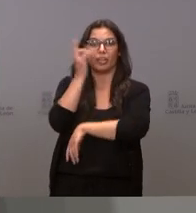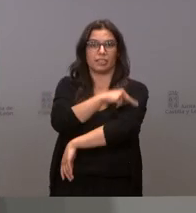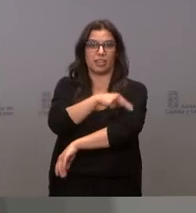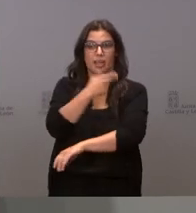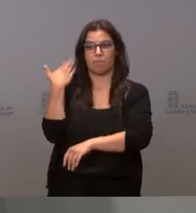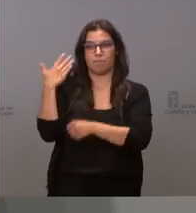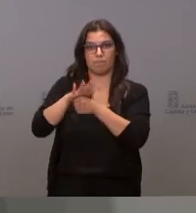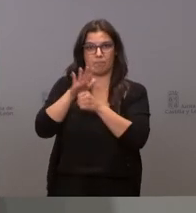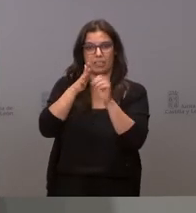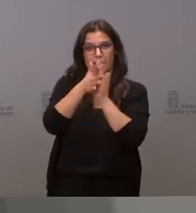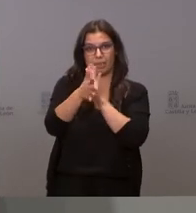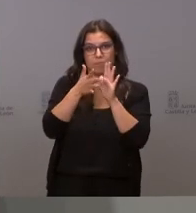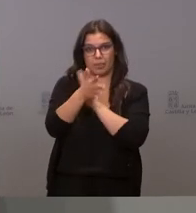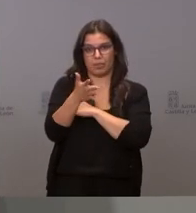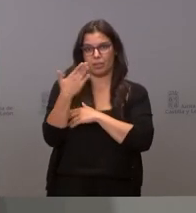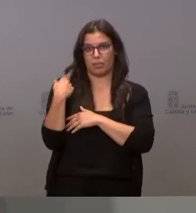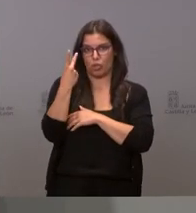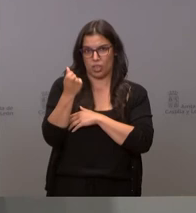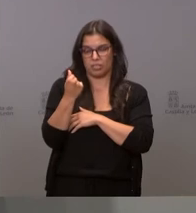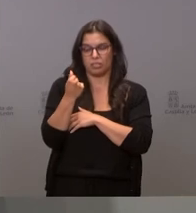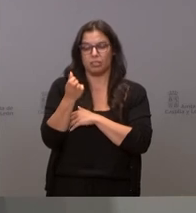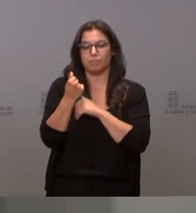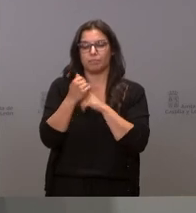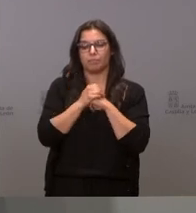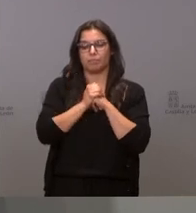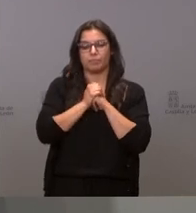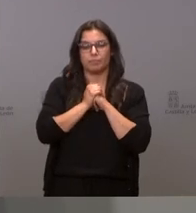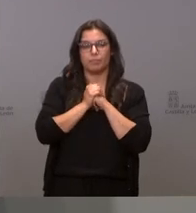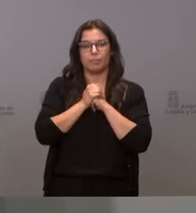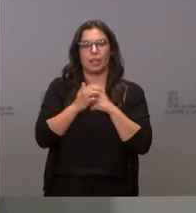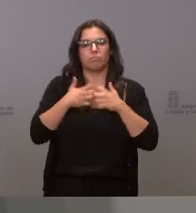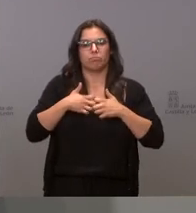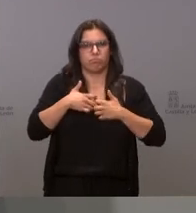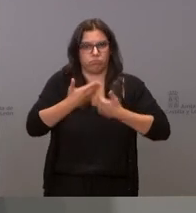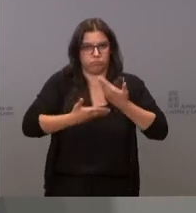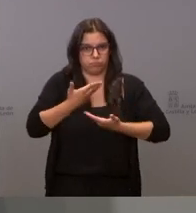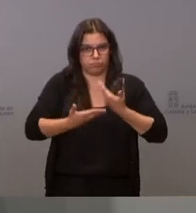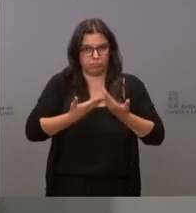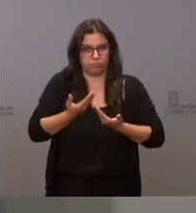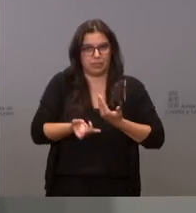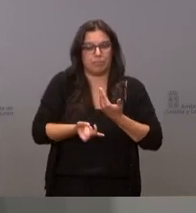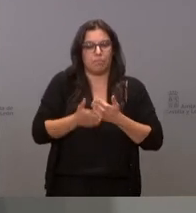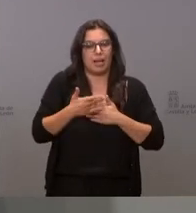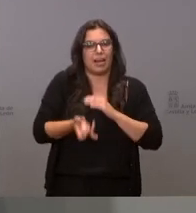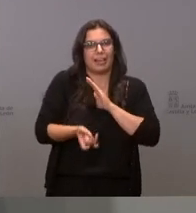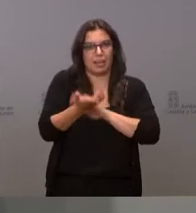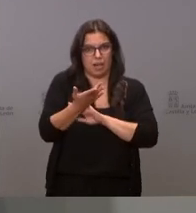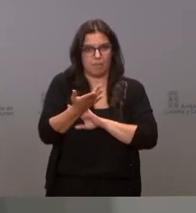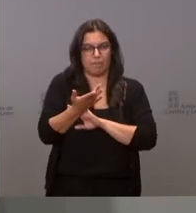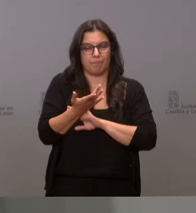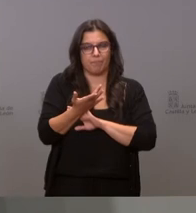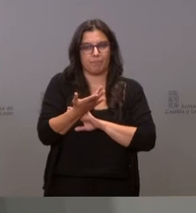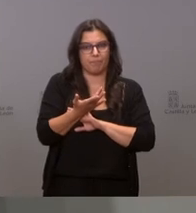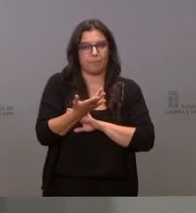pasado martes hace 48 horas está en marcha está en marcha su implantación y